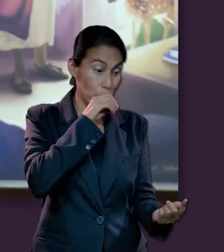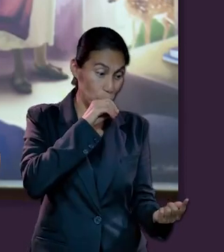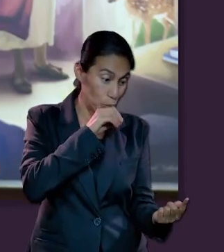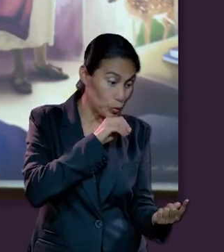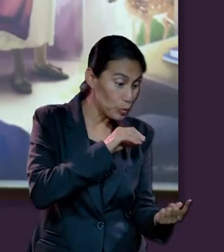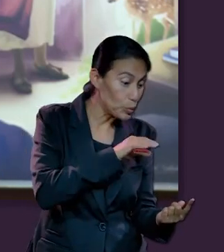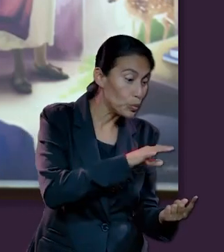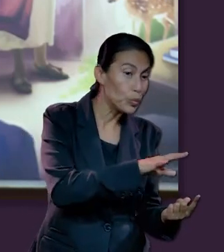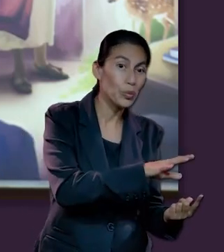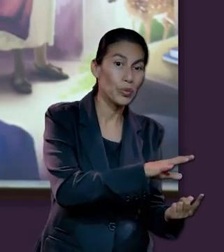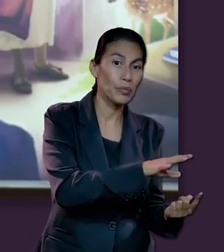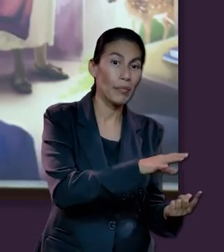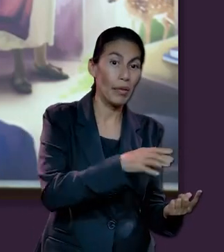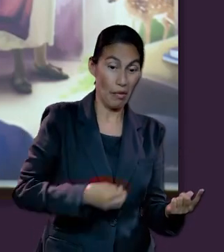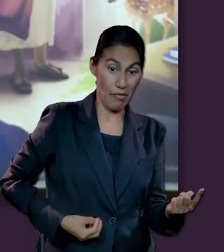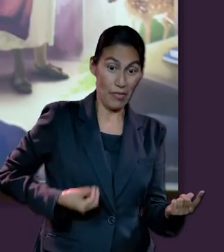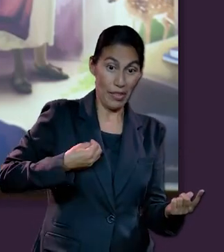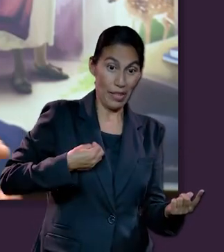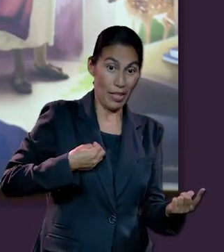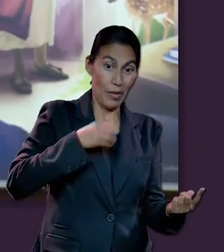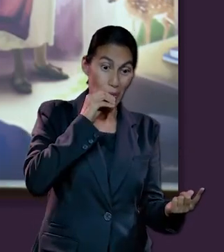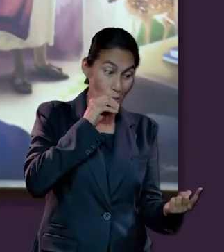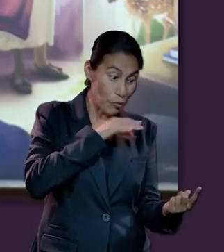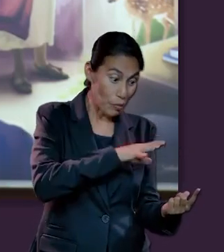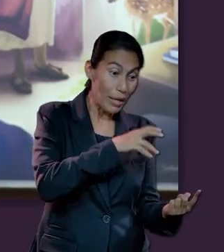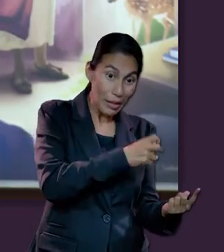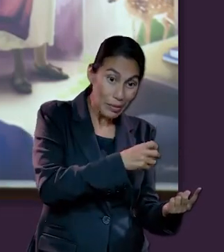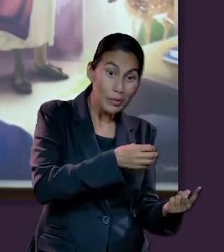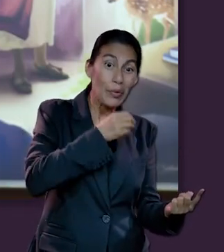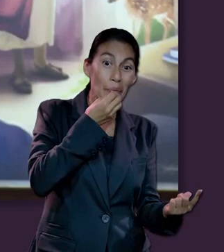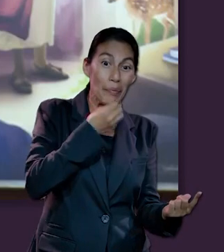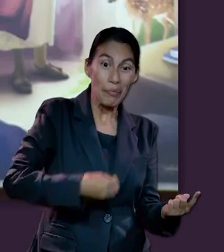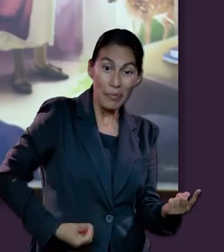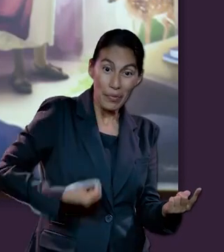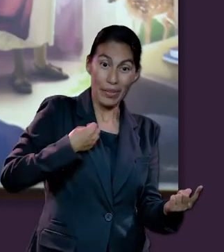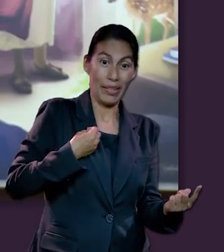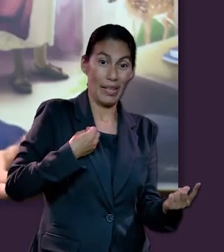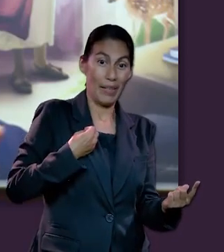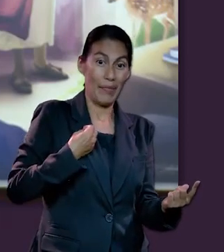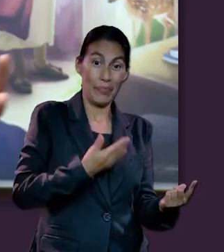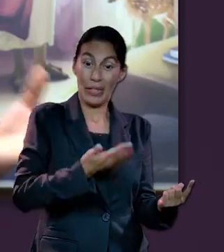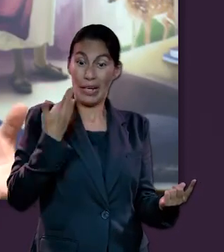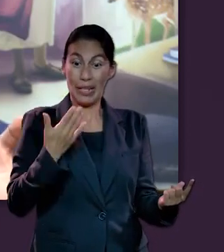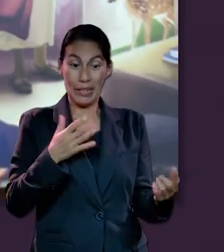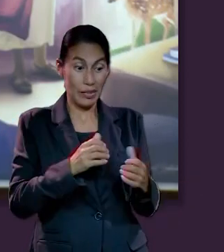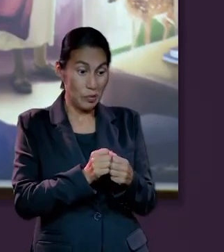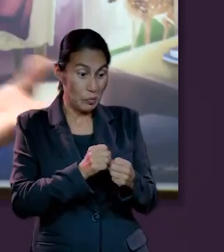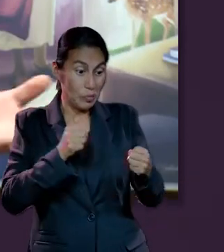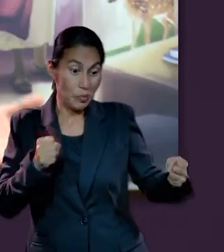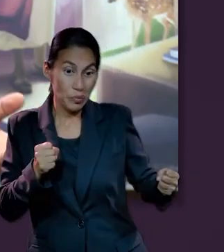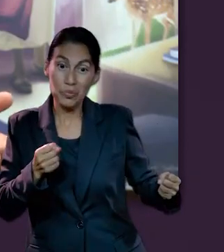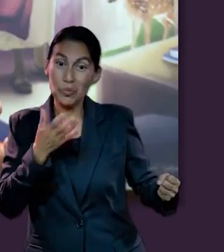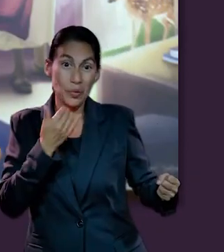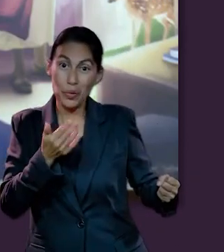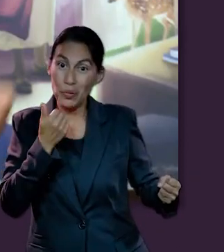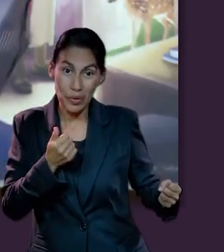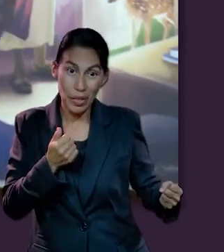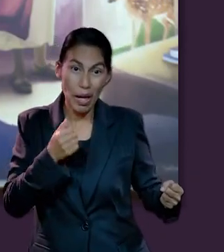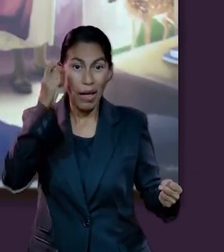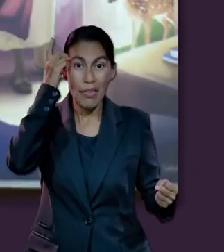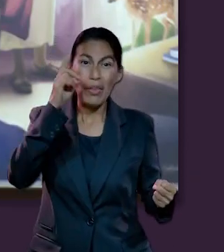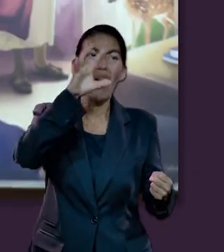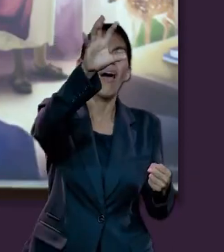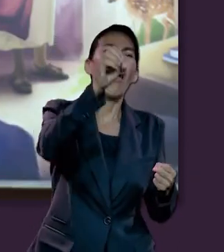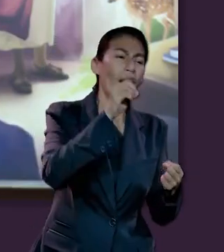de ellos puso su vida en ellos. Entonces, eso no existía separado antes.